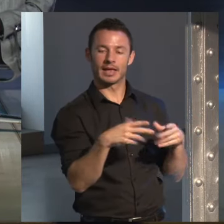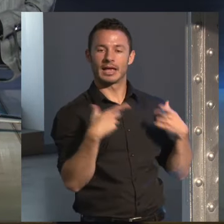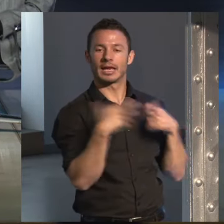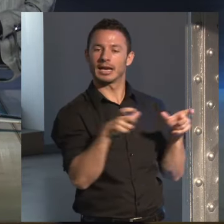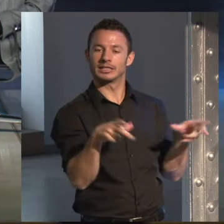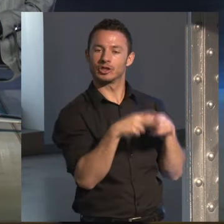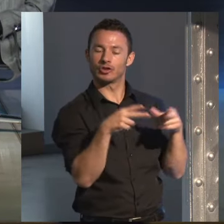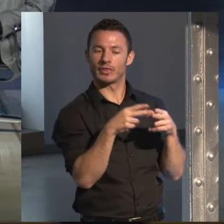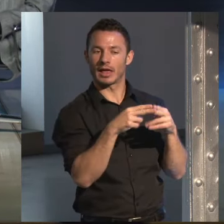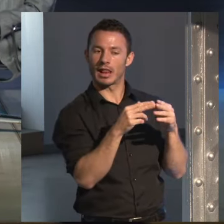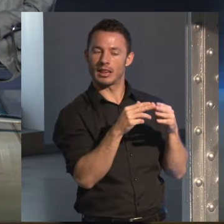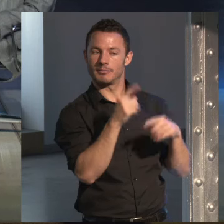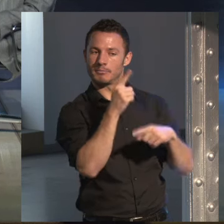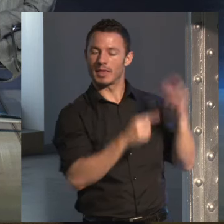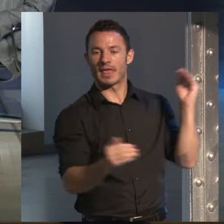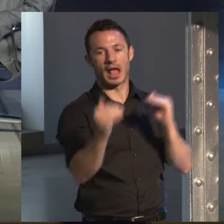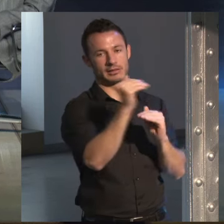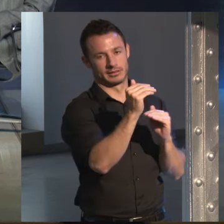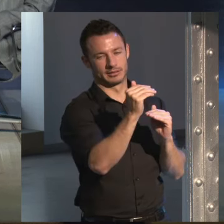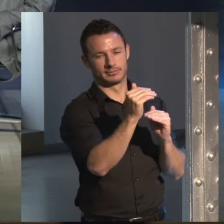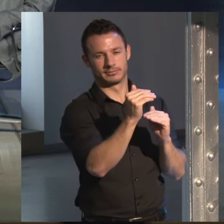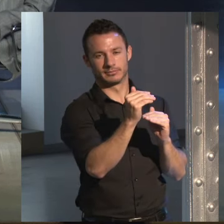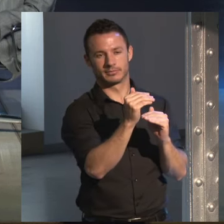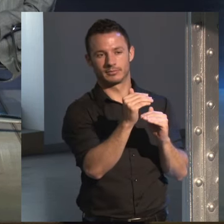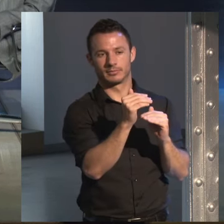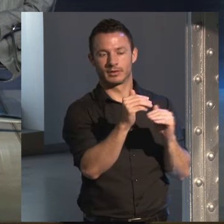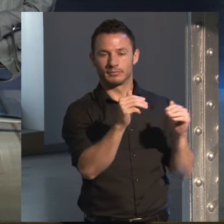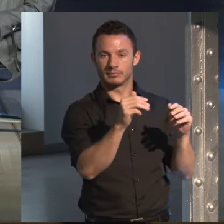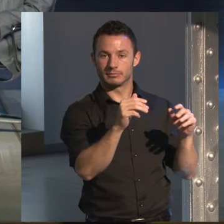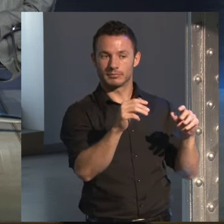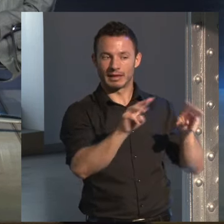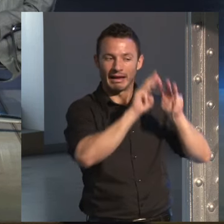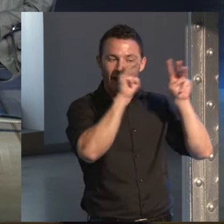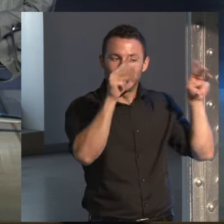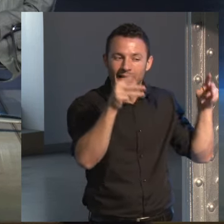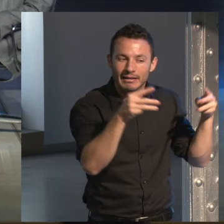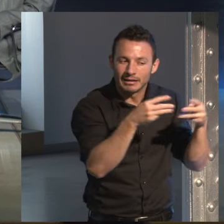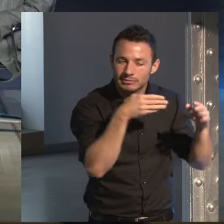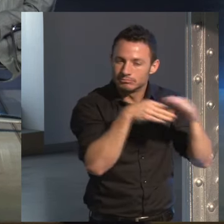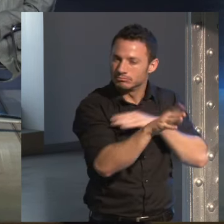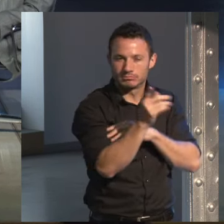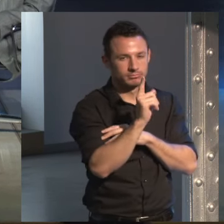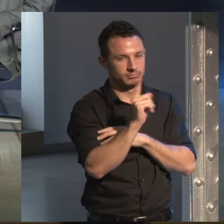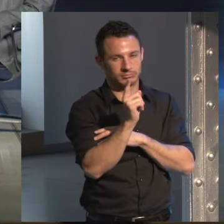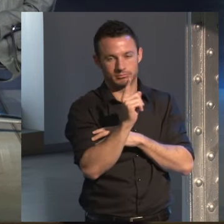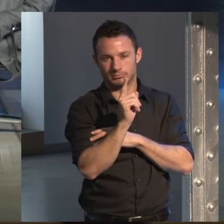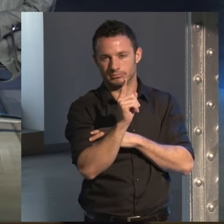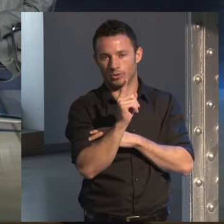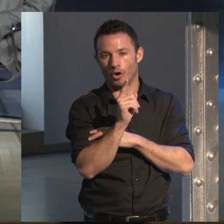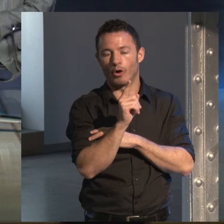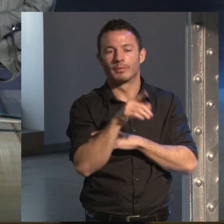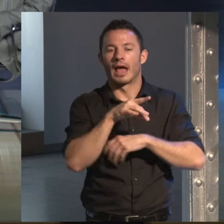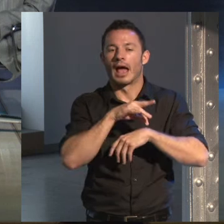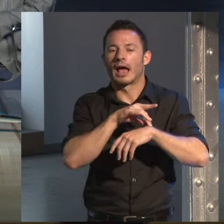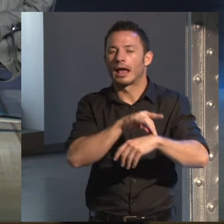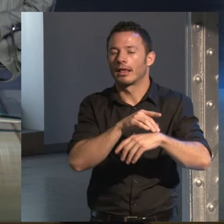donde no se va a internet ni se va tampoco a ningún tipo de